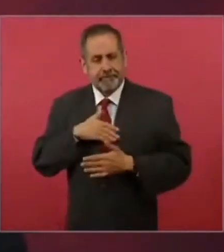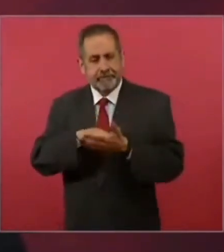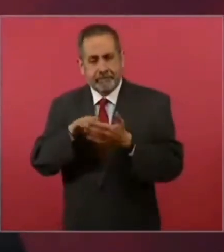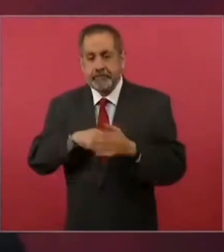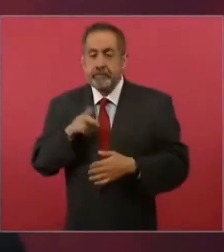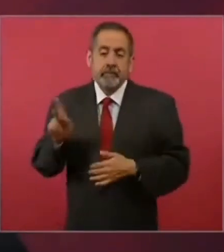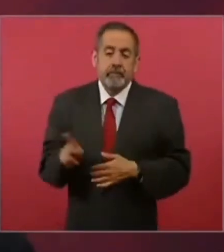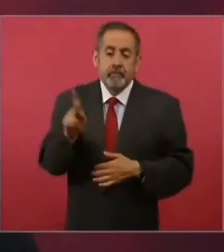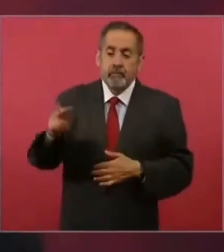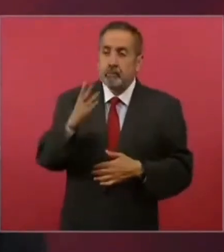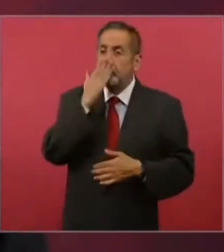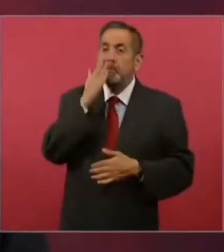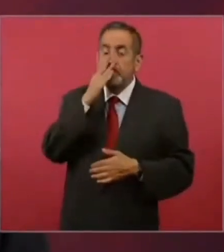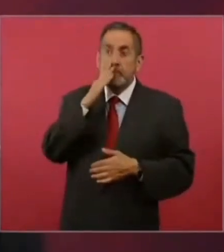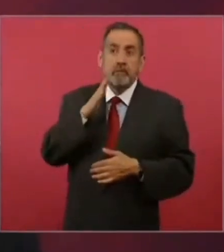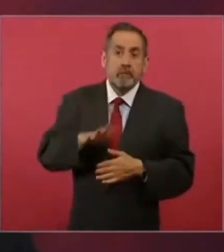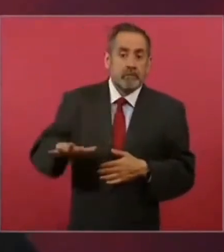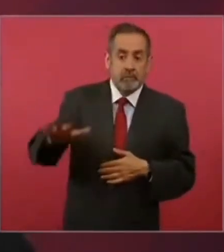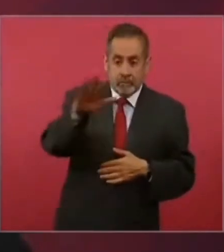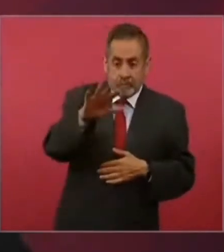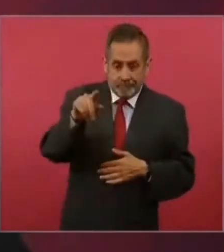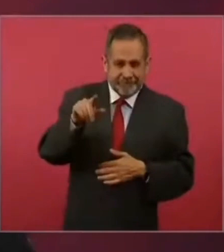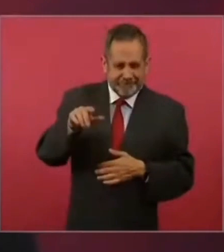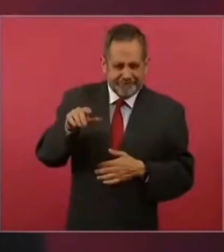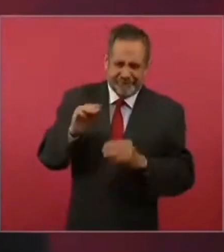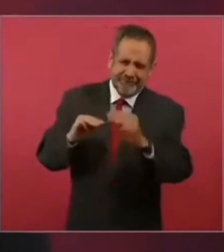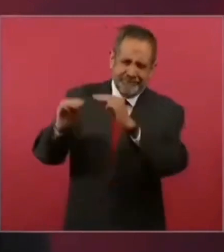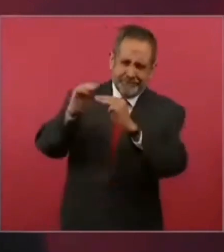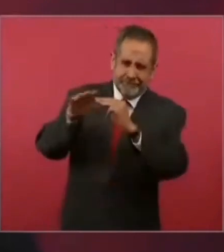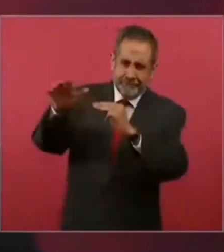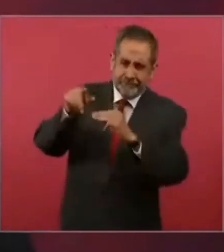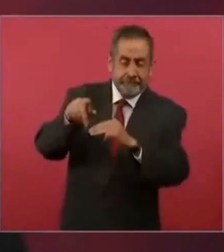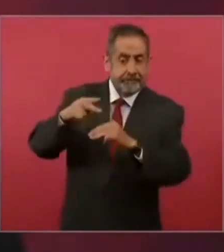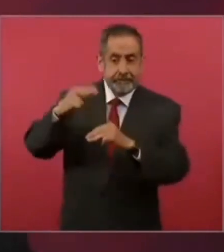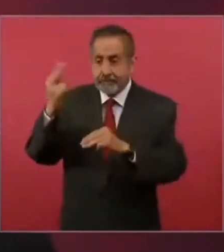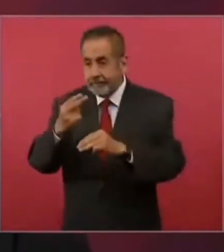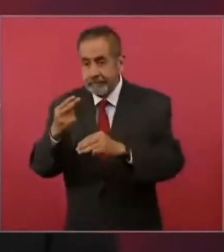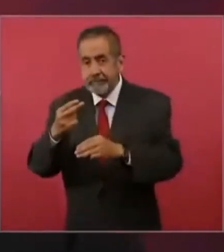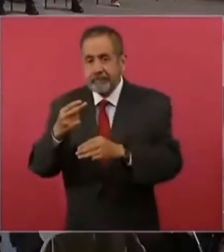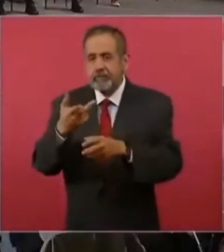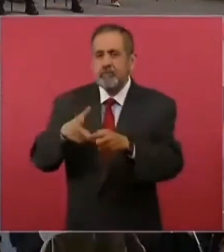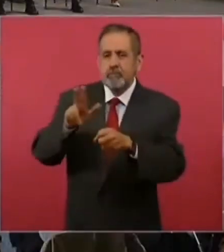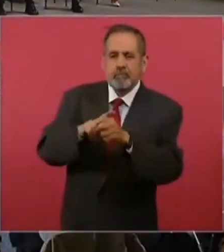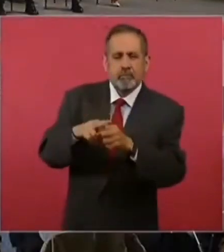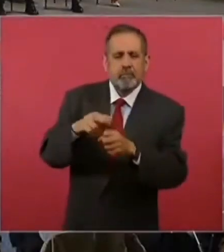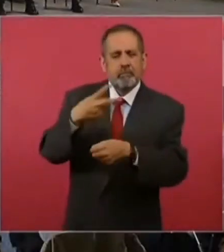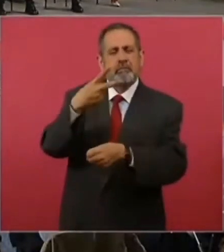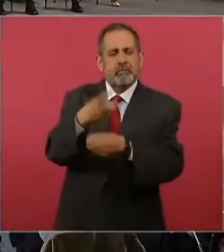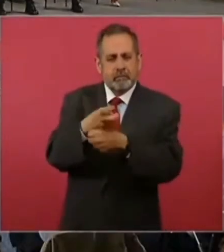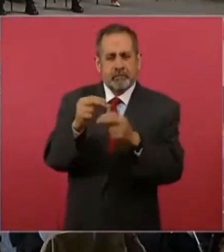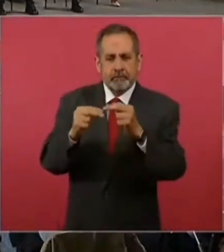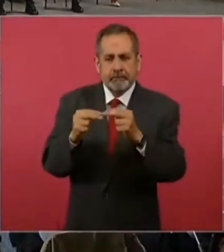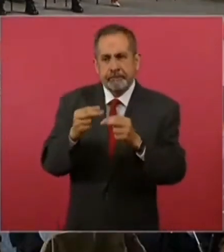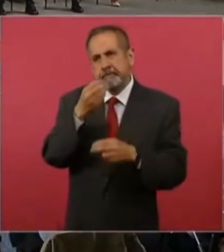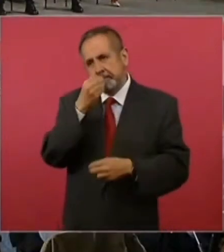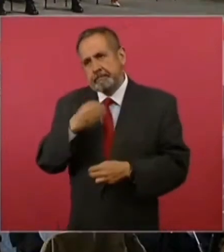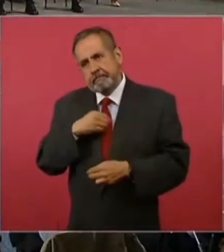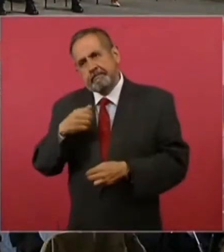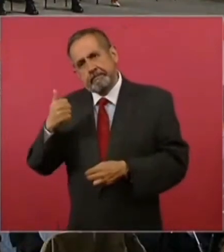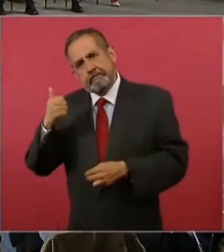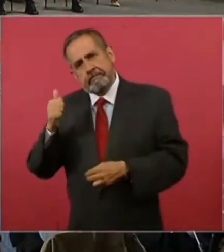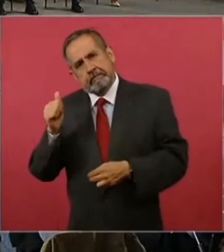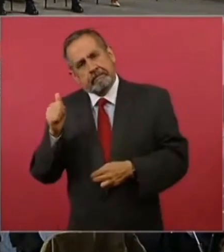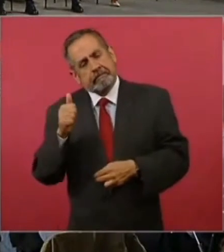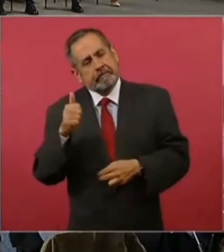en la Sierra de Sonora, si se requiere uno una atención de segundo nivel, tiene uno que trasladarse hasta